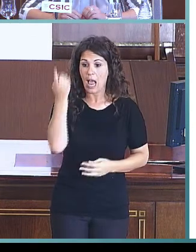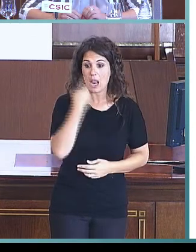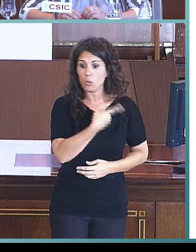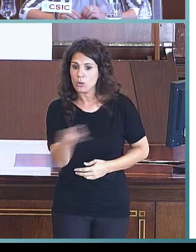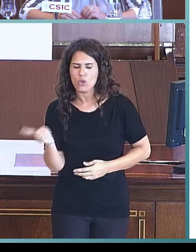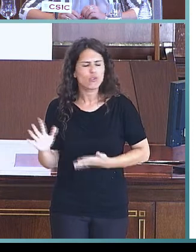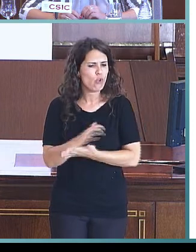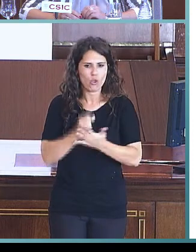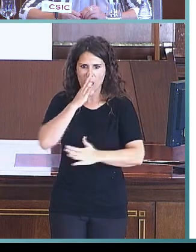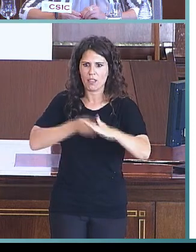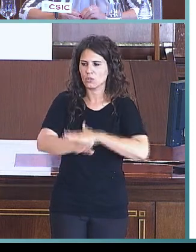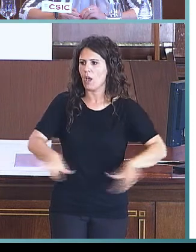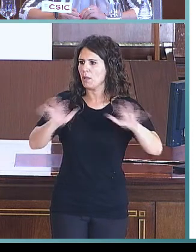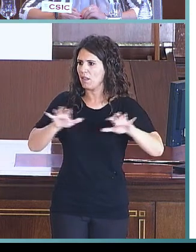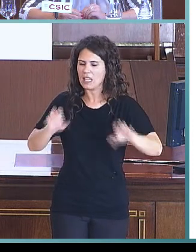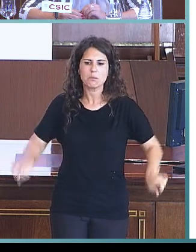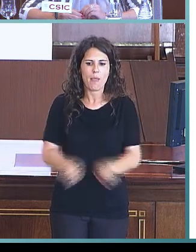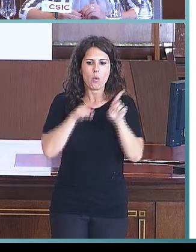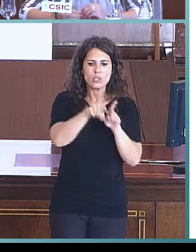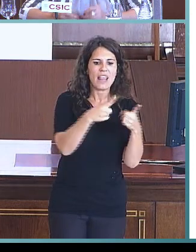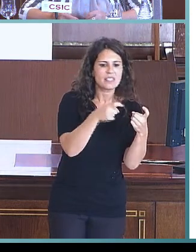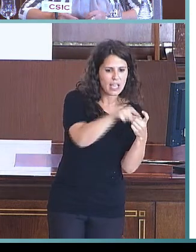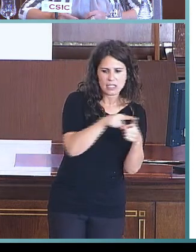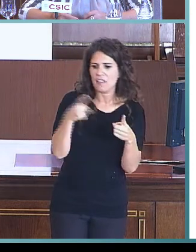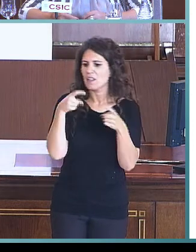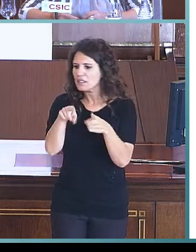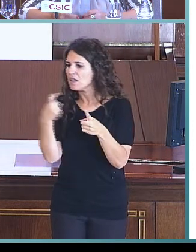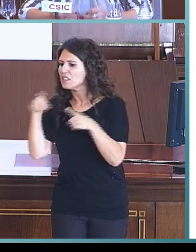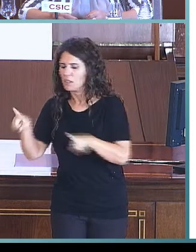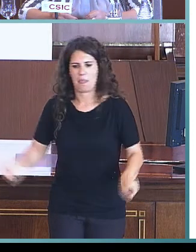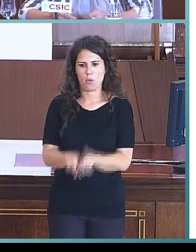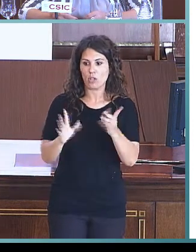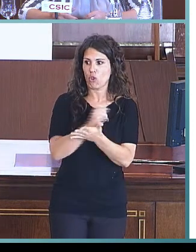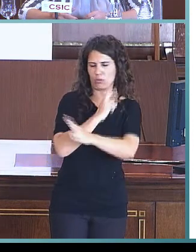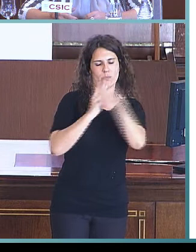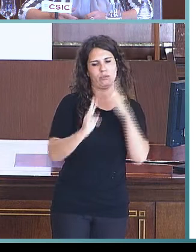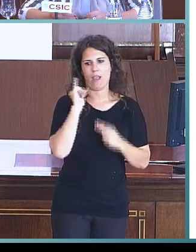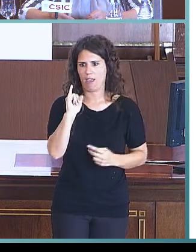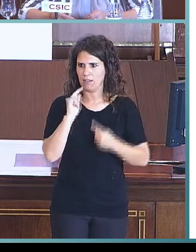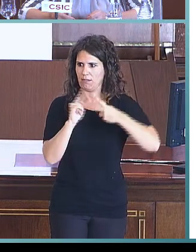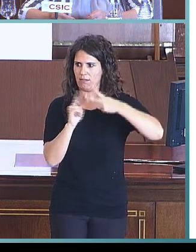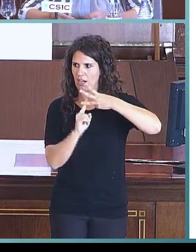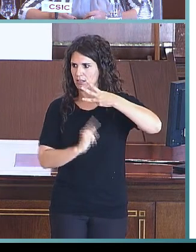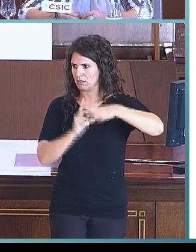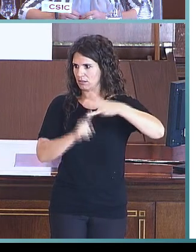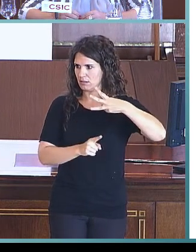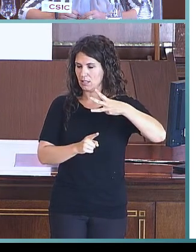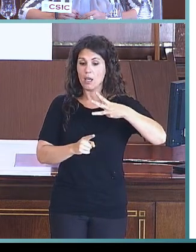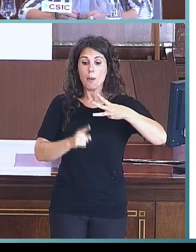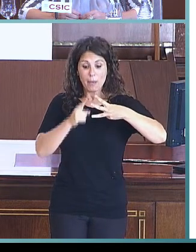aprendizajes, sean cual sean sus necesidades. Pero esta inclusión, un pilar fundamental, es el bilingüismo.